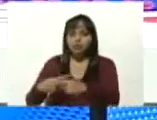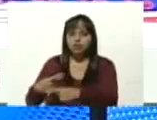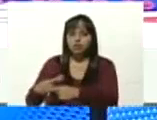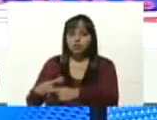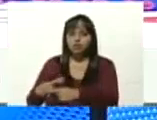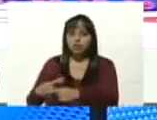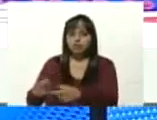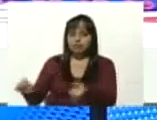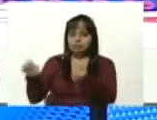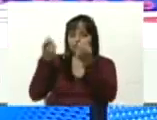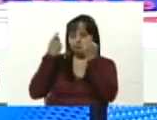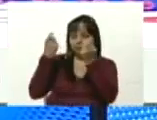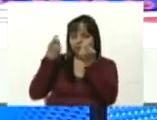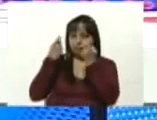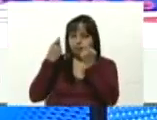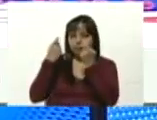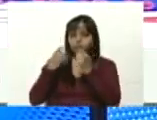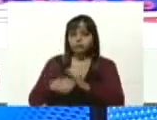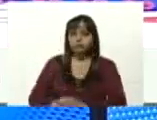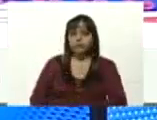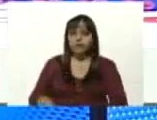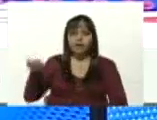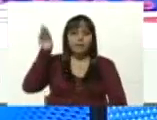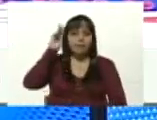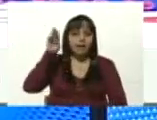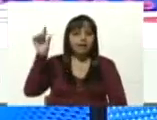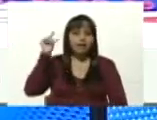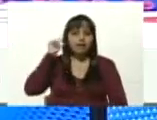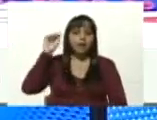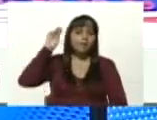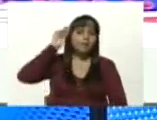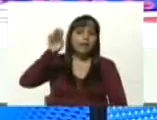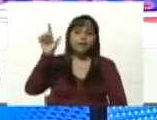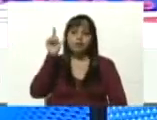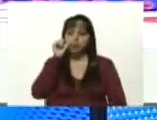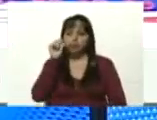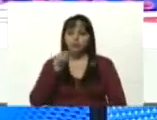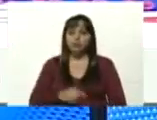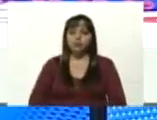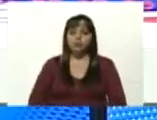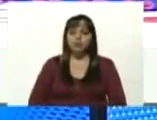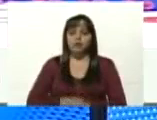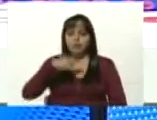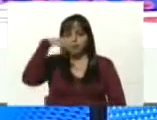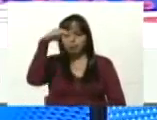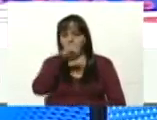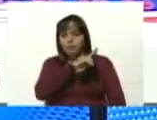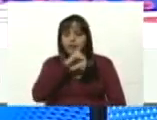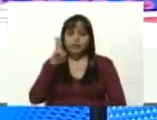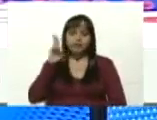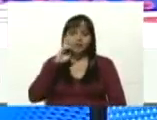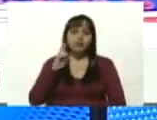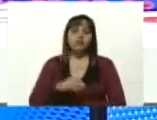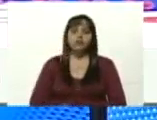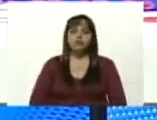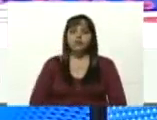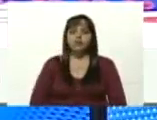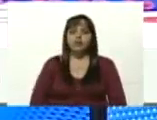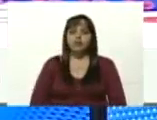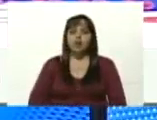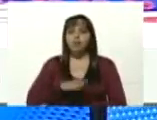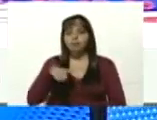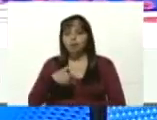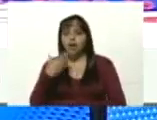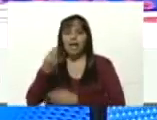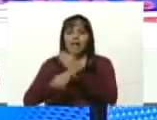preparación de maestros maestras padres y representantes para ir